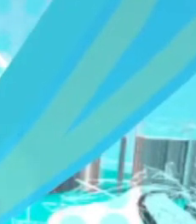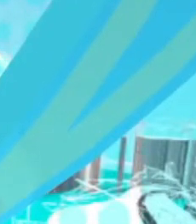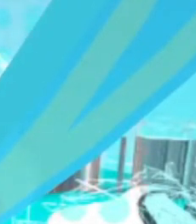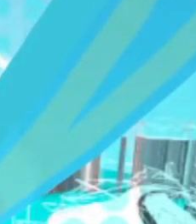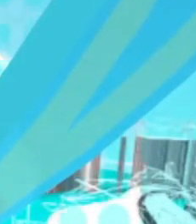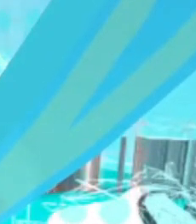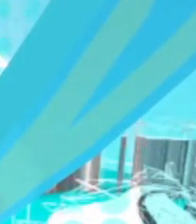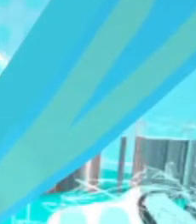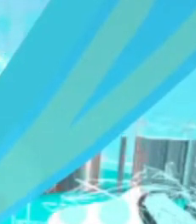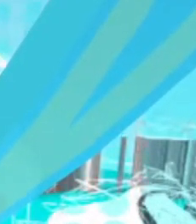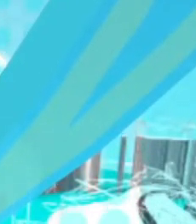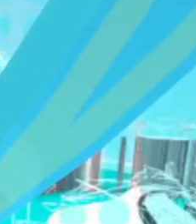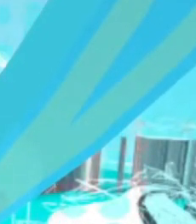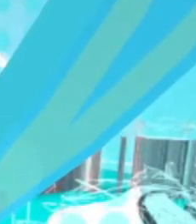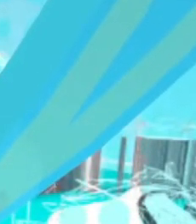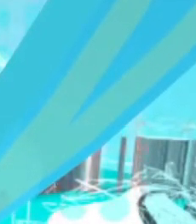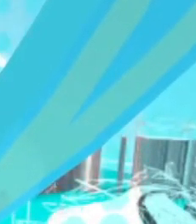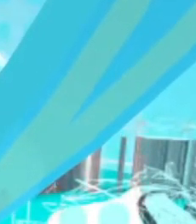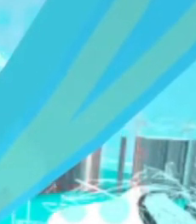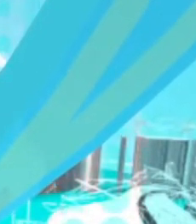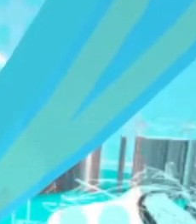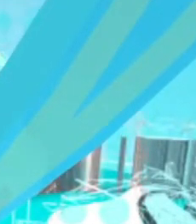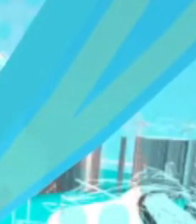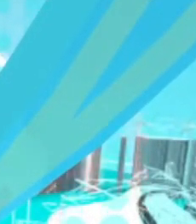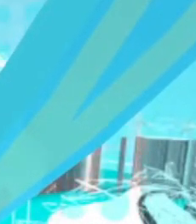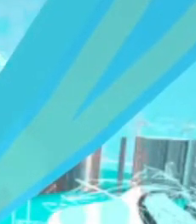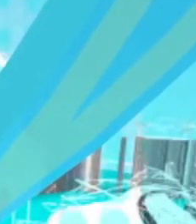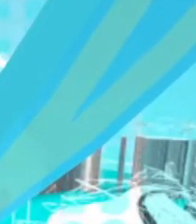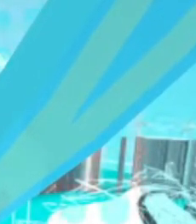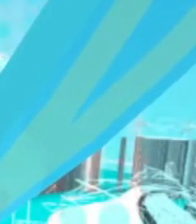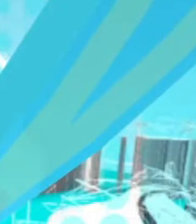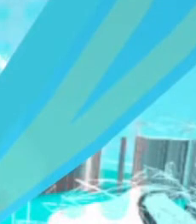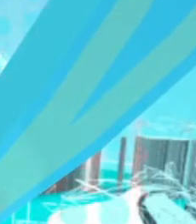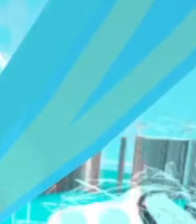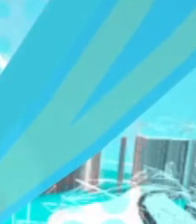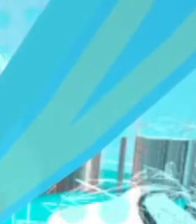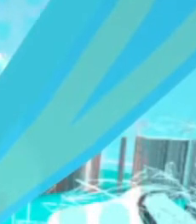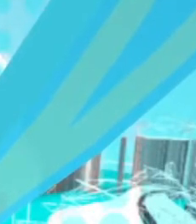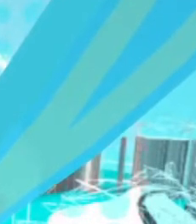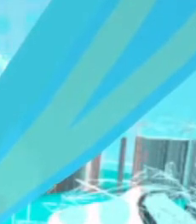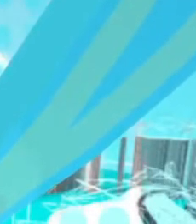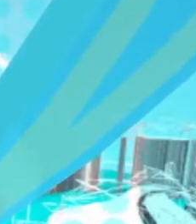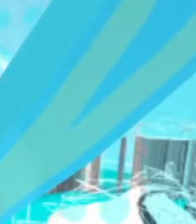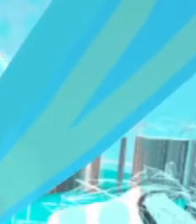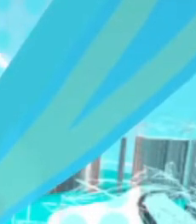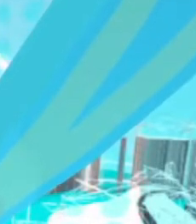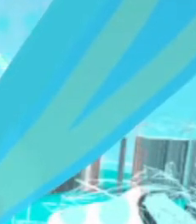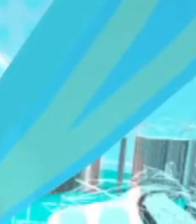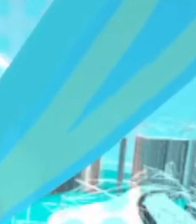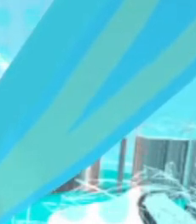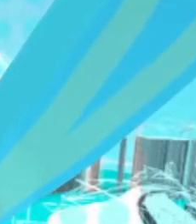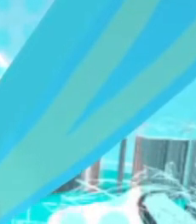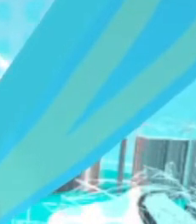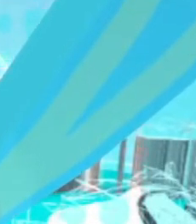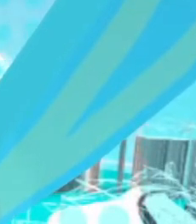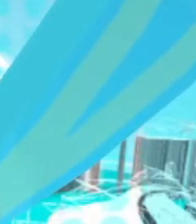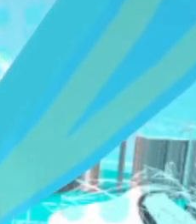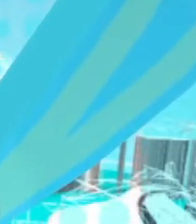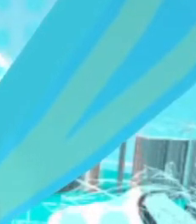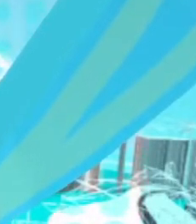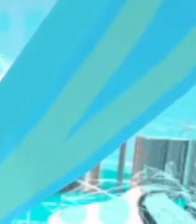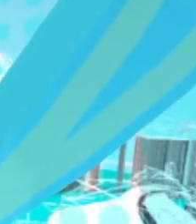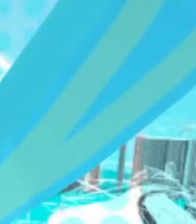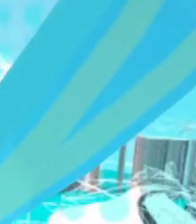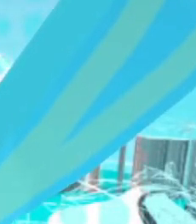El precio del dólar en la compra es hoy de 609 colones con 59 centavos.